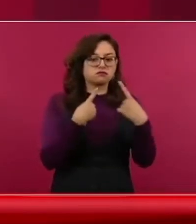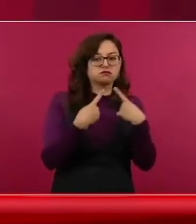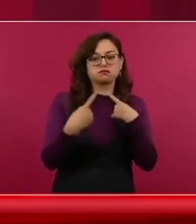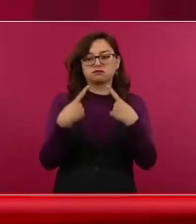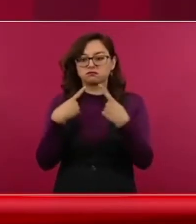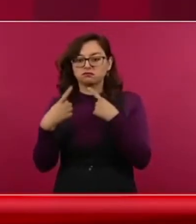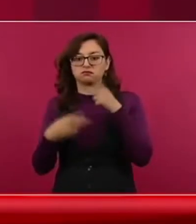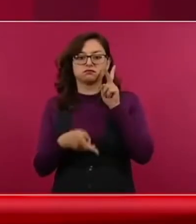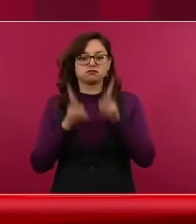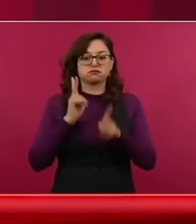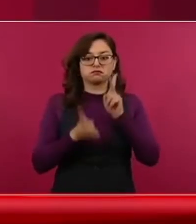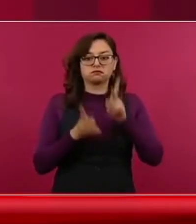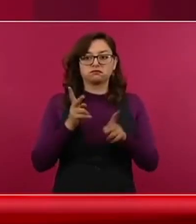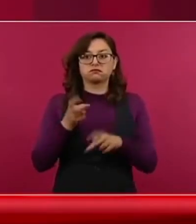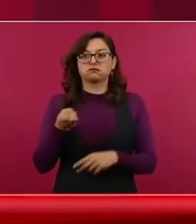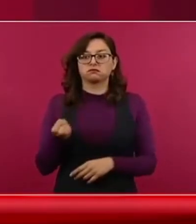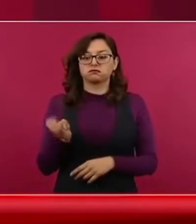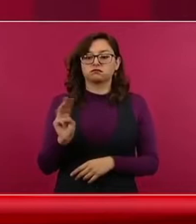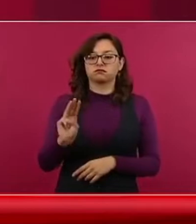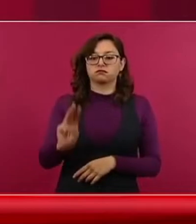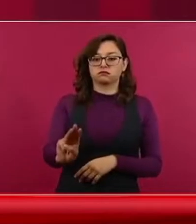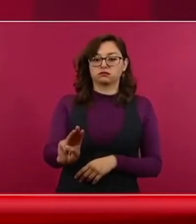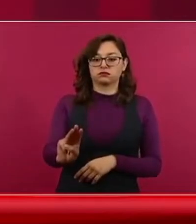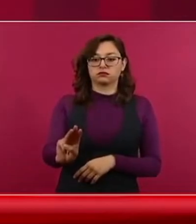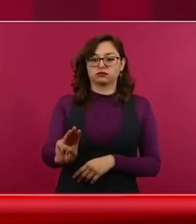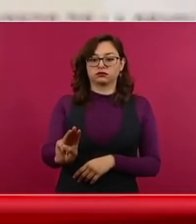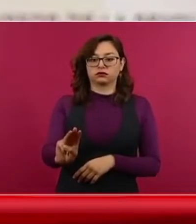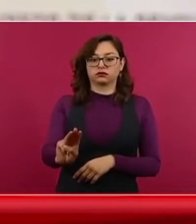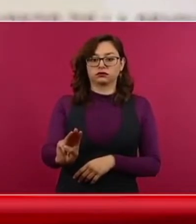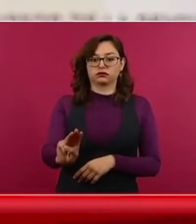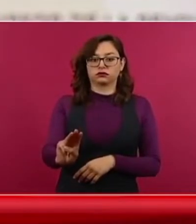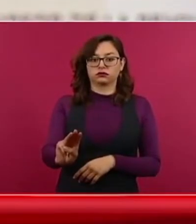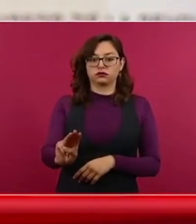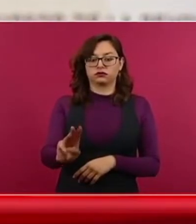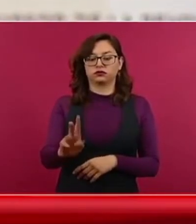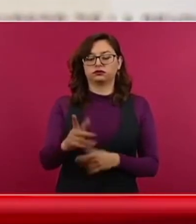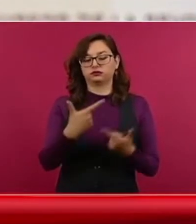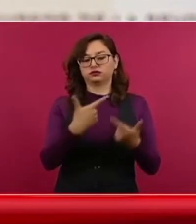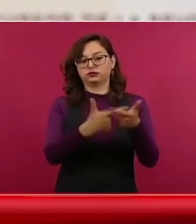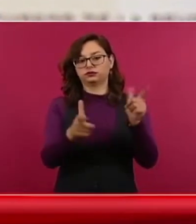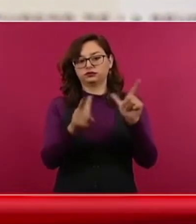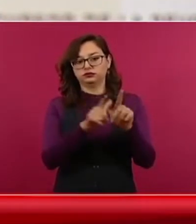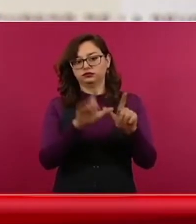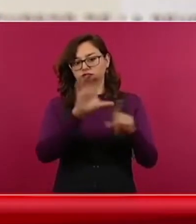y el miércoles viene una comisión